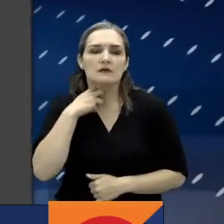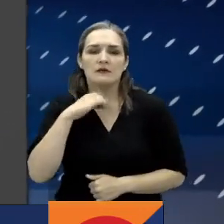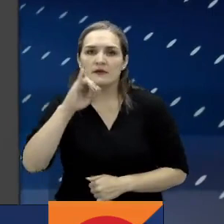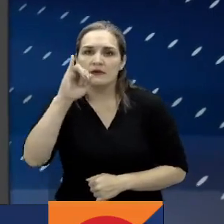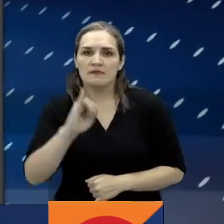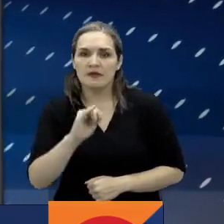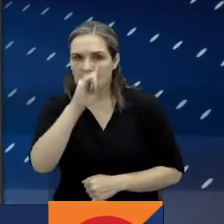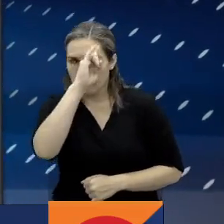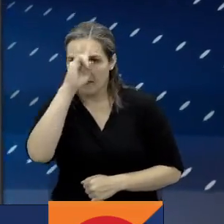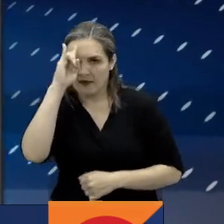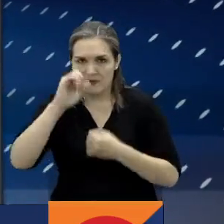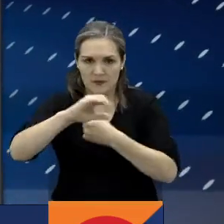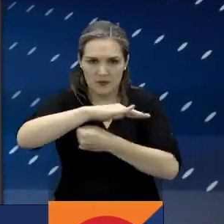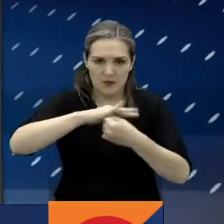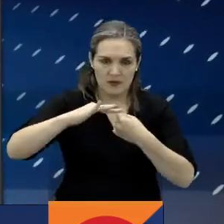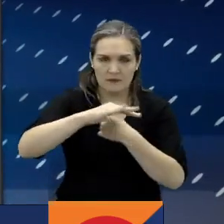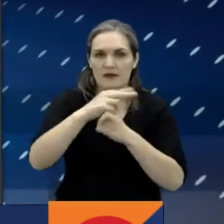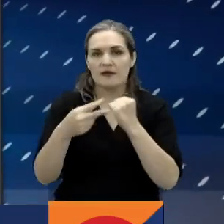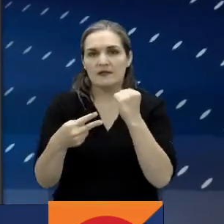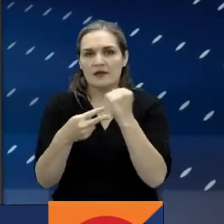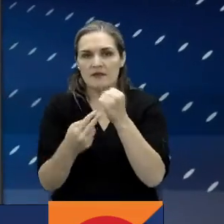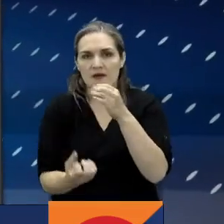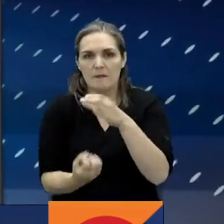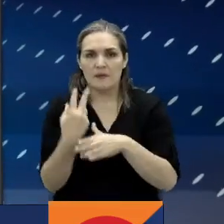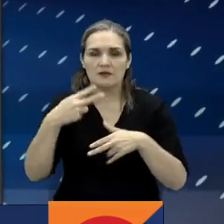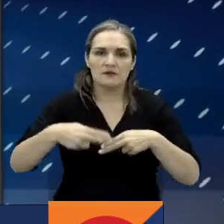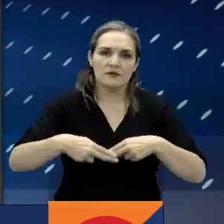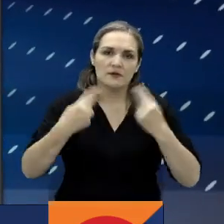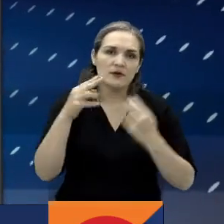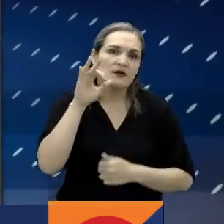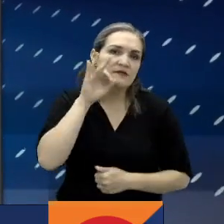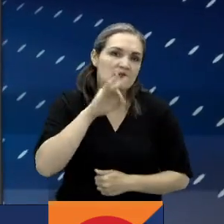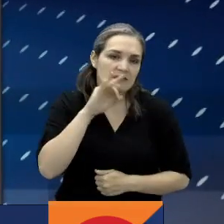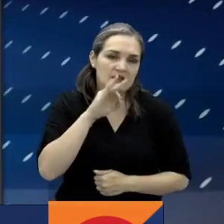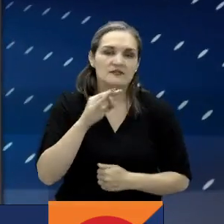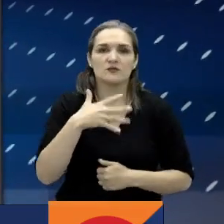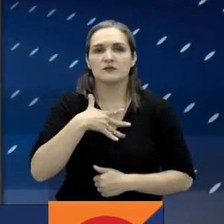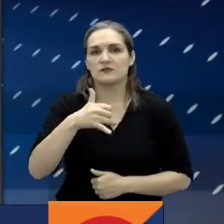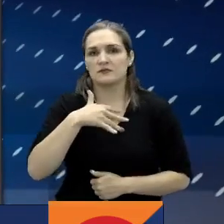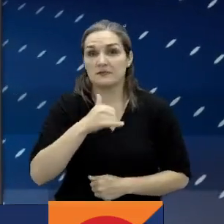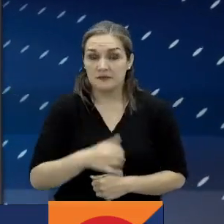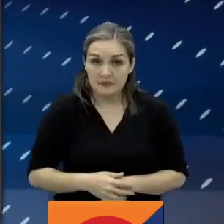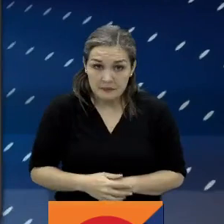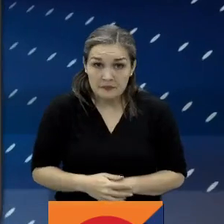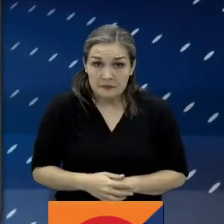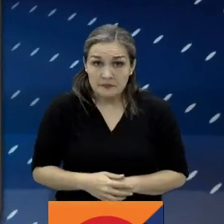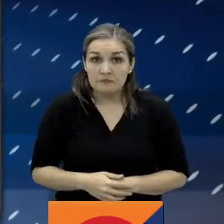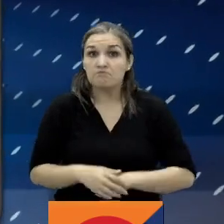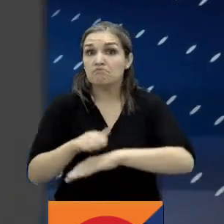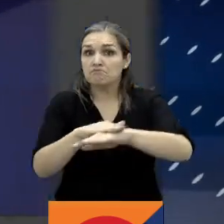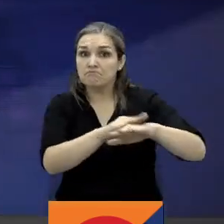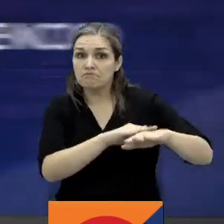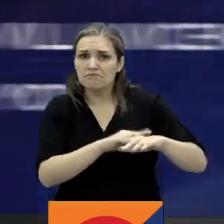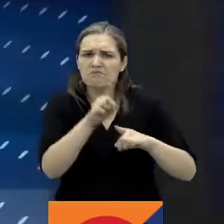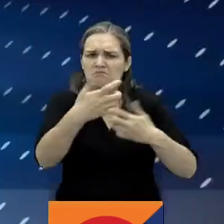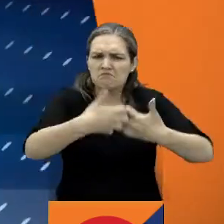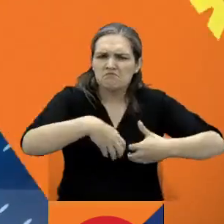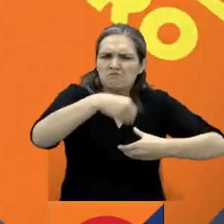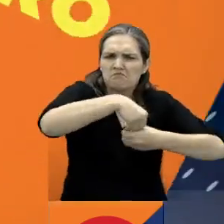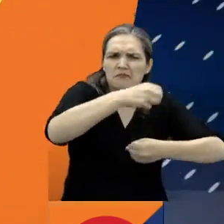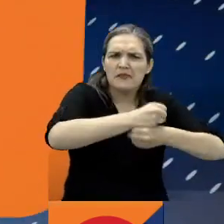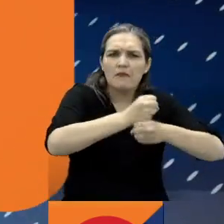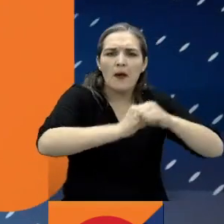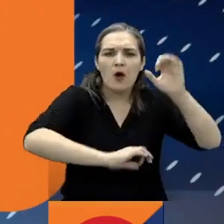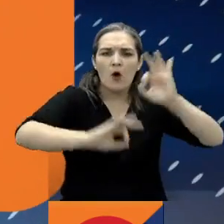Ibagué, Madrid, Cundinamarca, Neiva, Pasto, Tunja, Villavicencio y Yopal. Además, tenga presente que algunas de las funciones será apoyar la